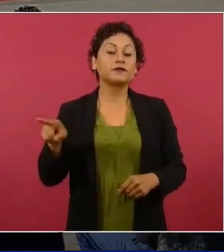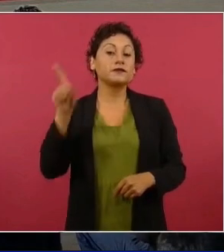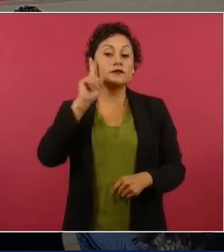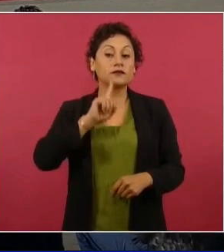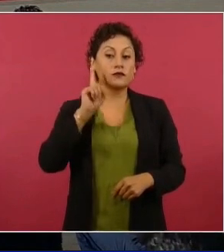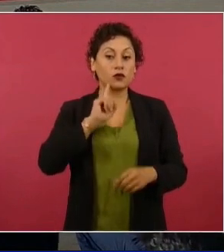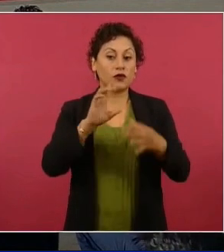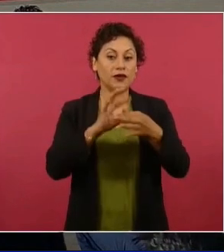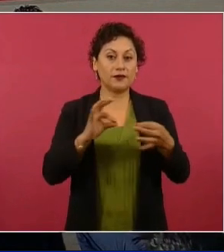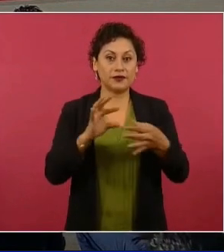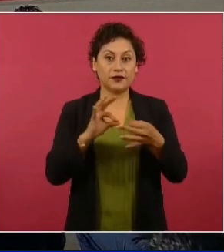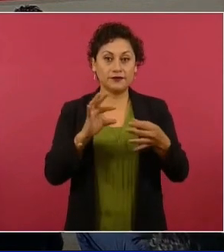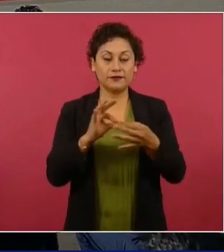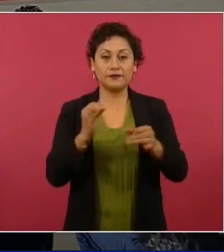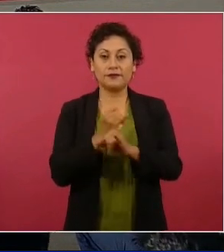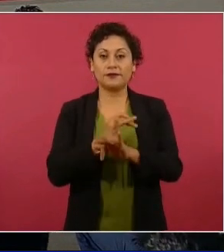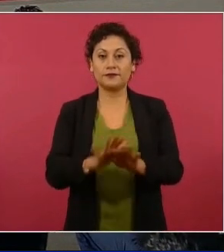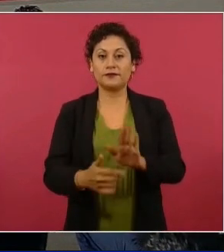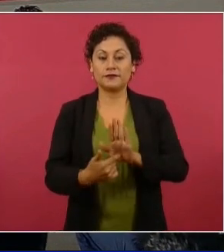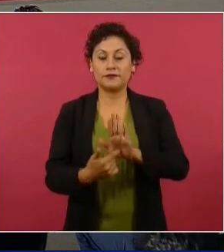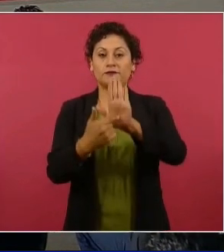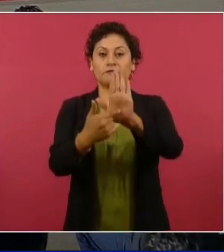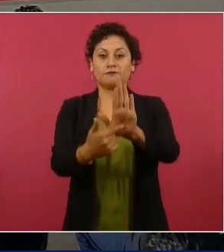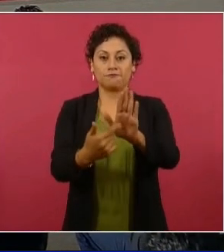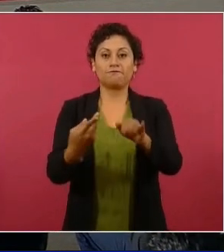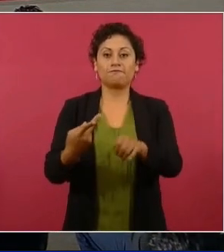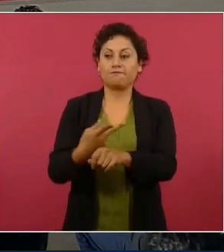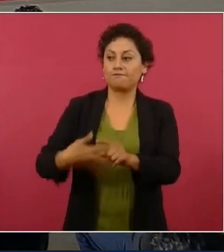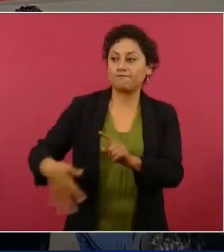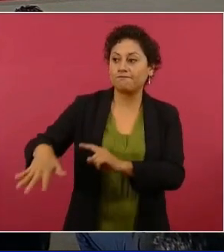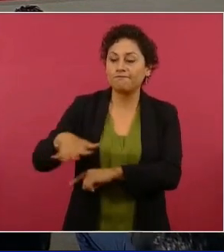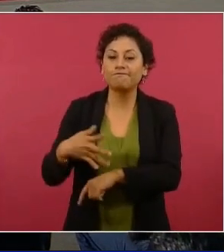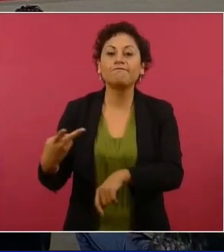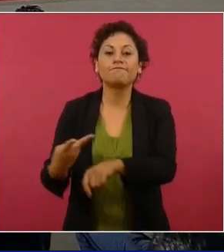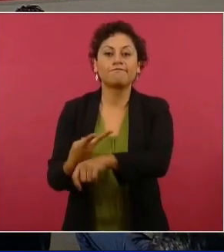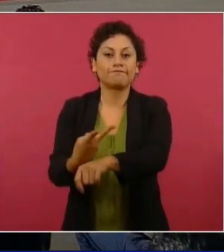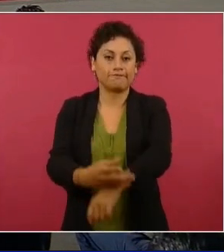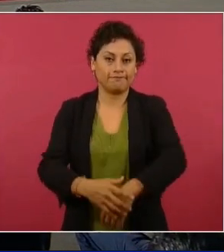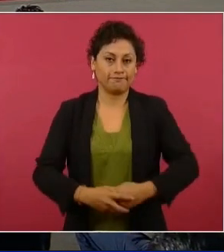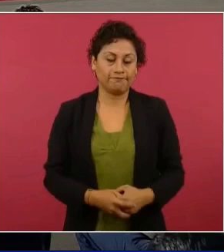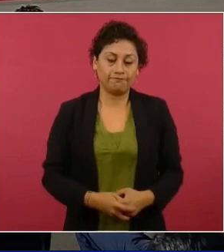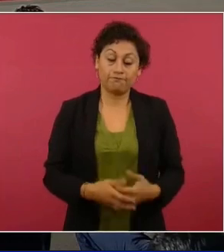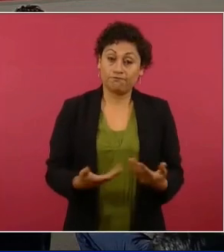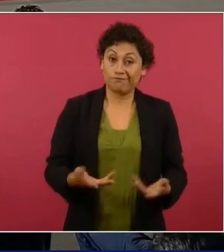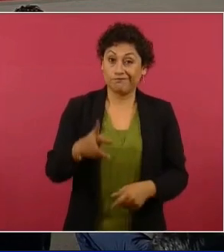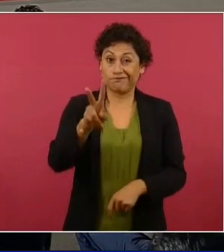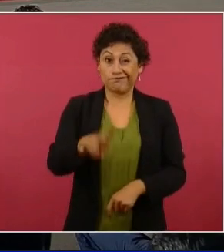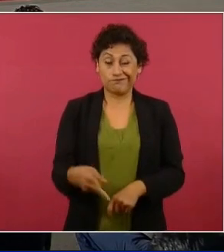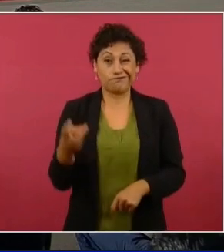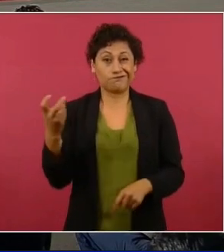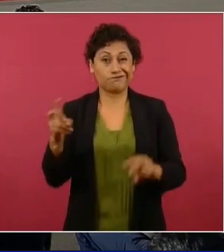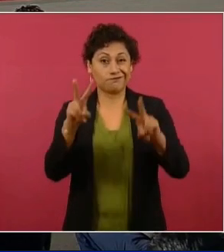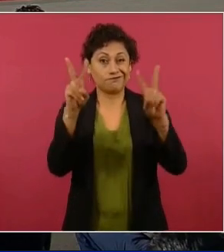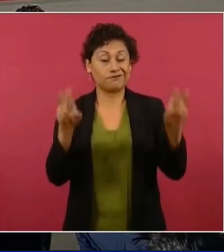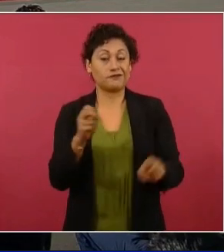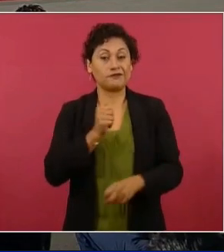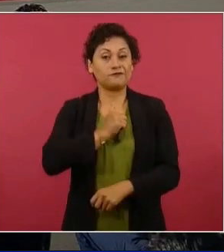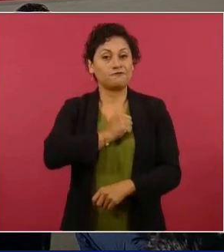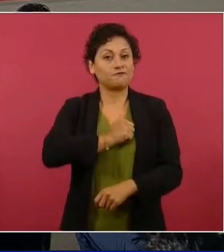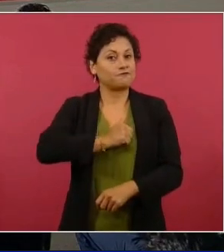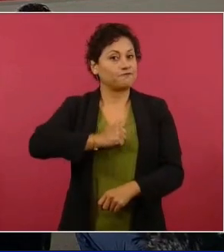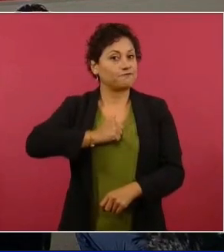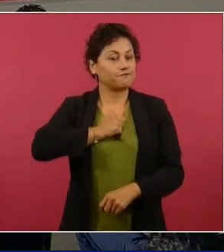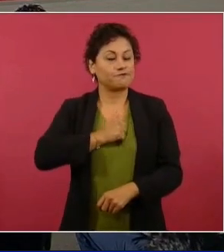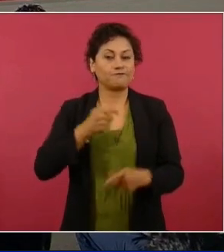informarle a todos los mexicanos sobre este caso lamentable de los